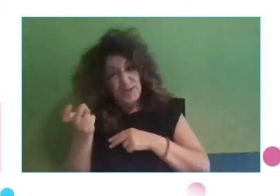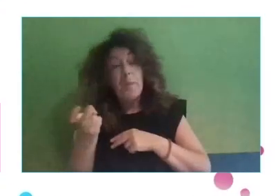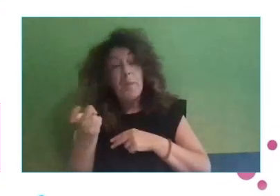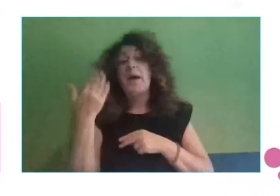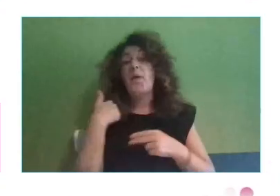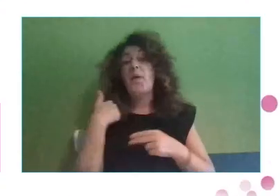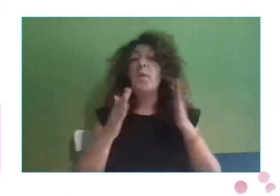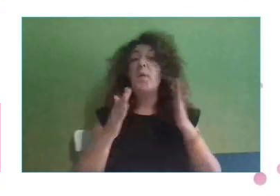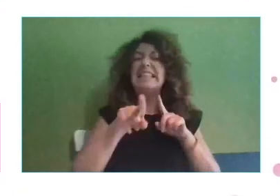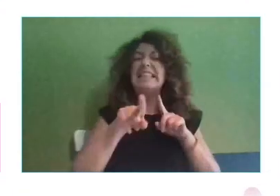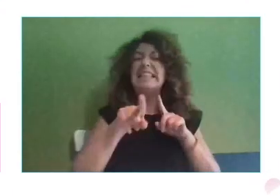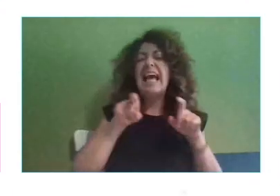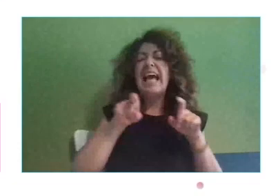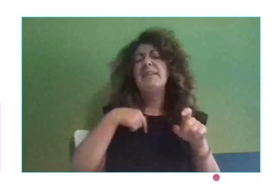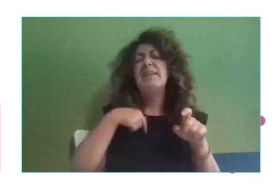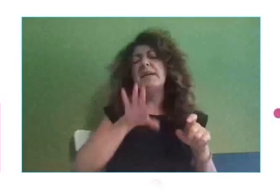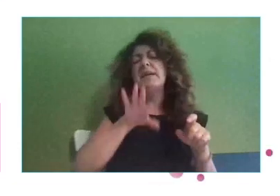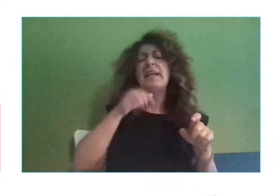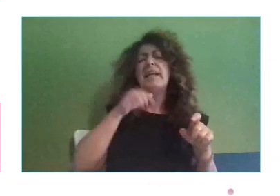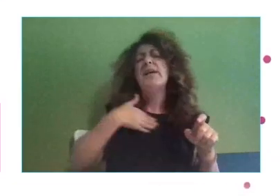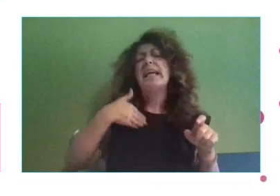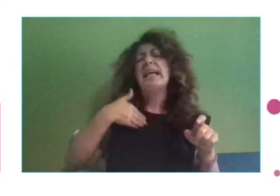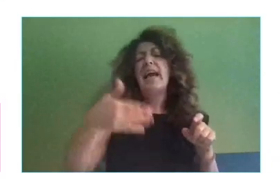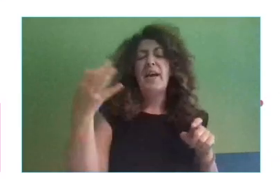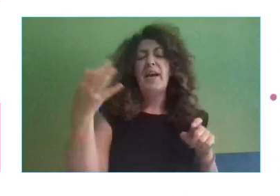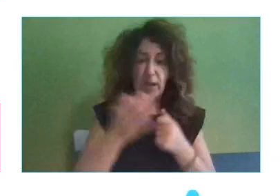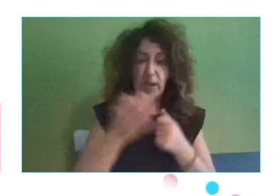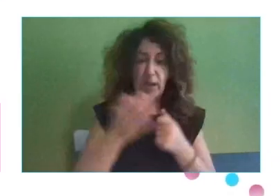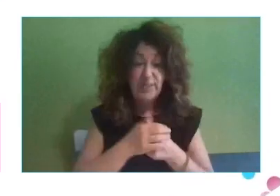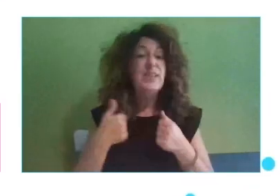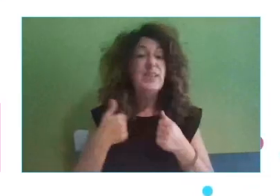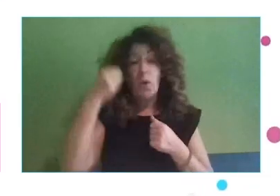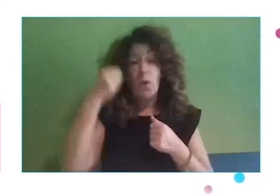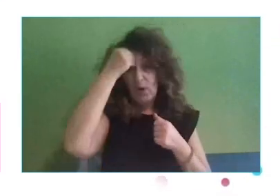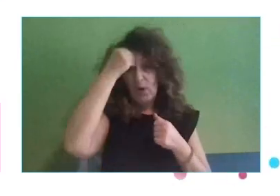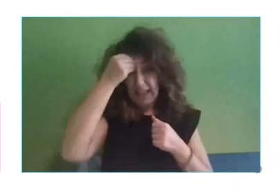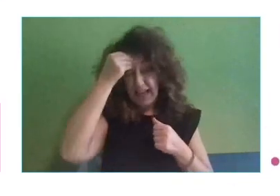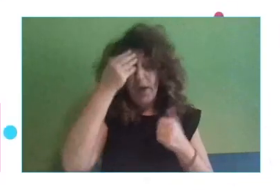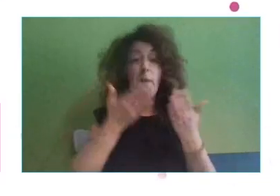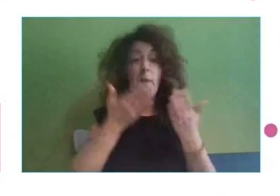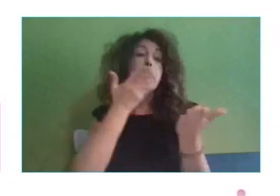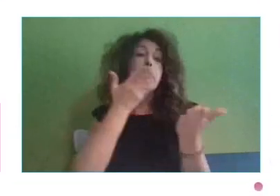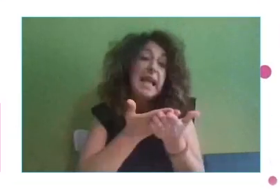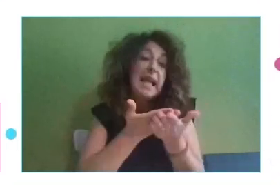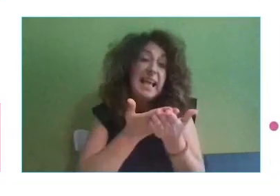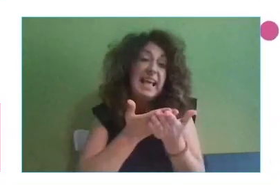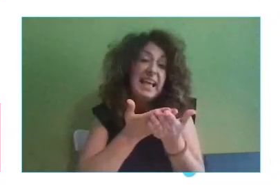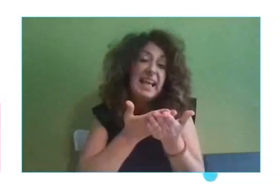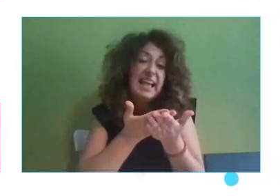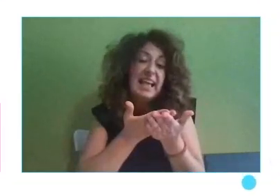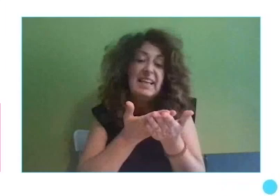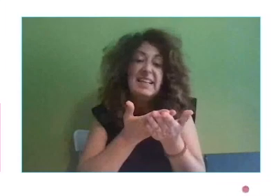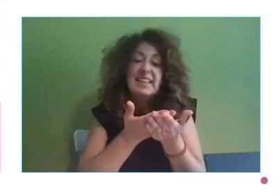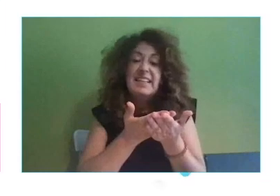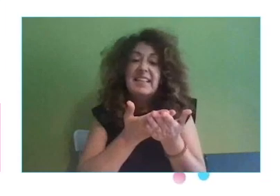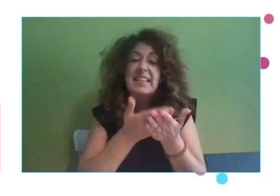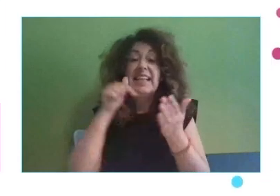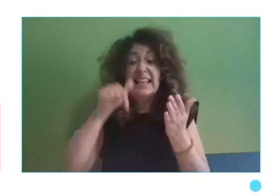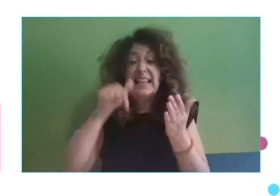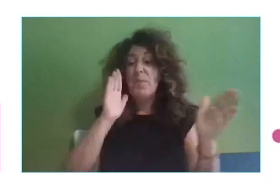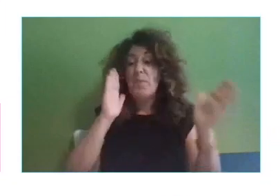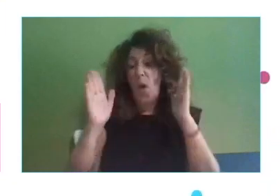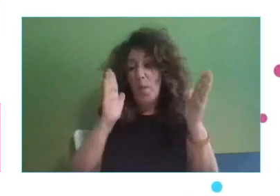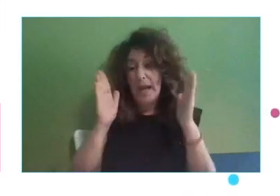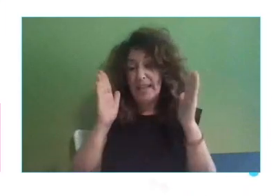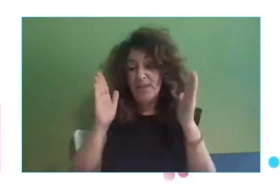ser. Y yo creo, y por lo menos reivindico con esta interacción, que estamos en ese momento, de poder elegir lo que queremos